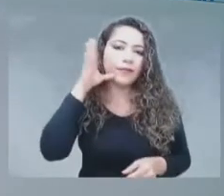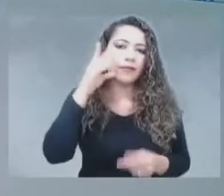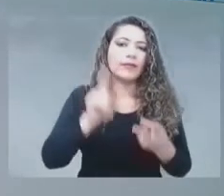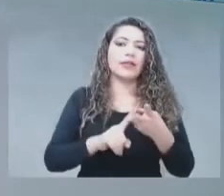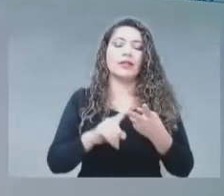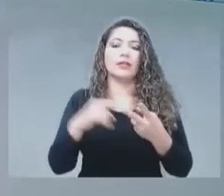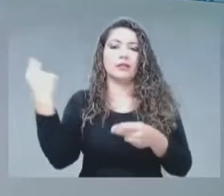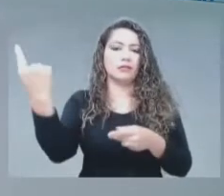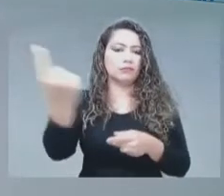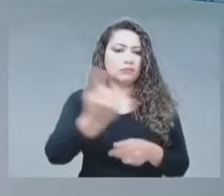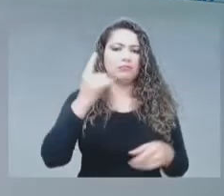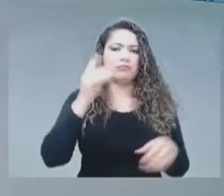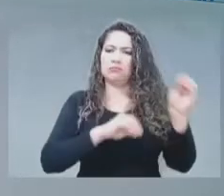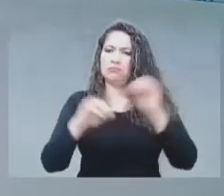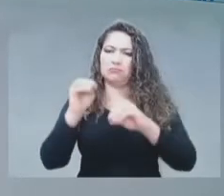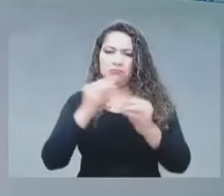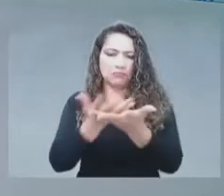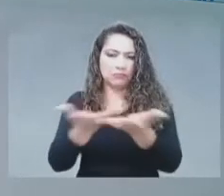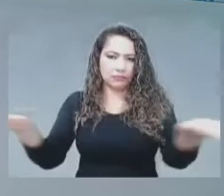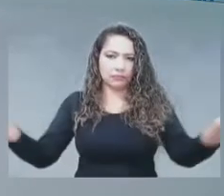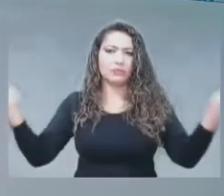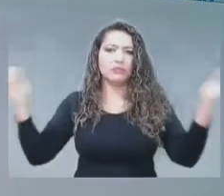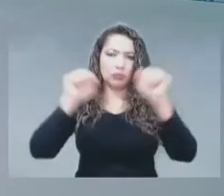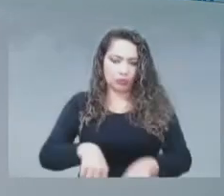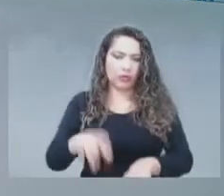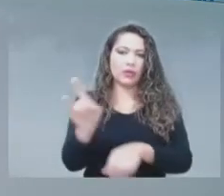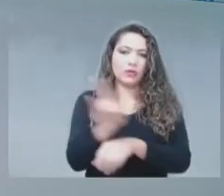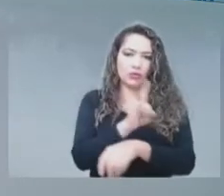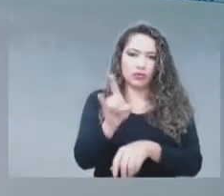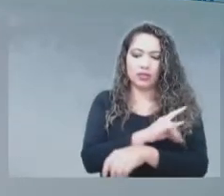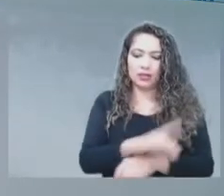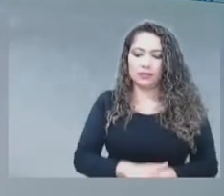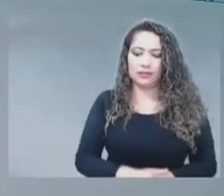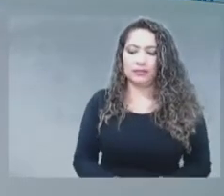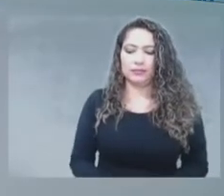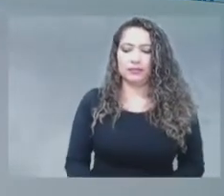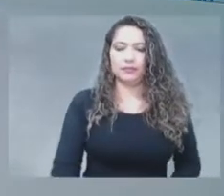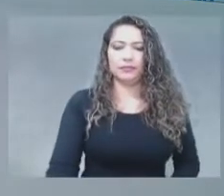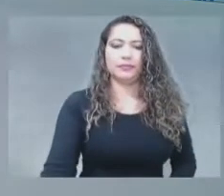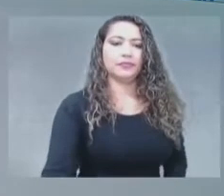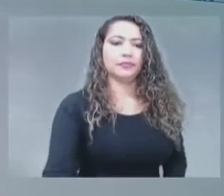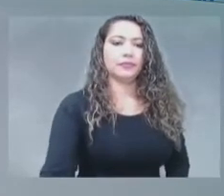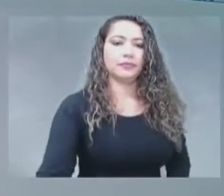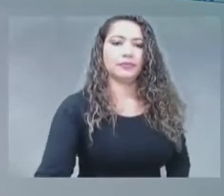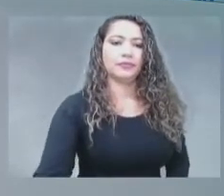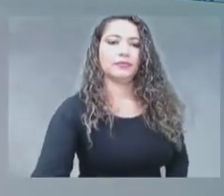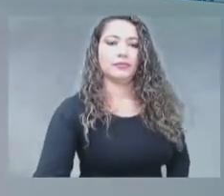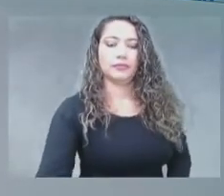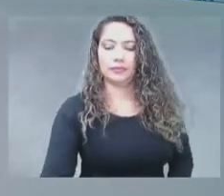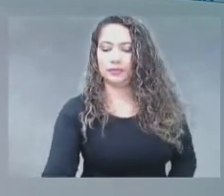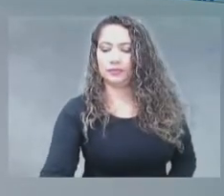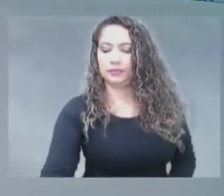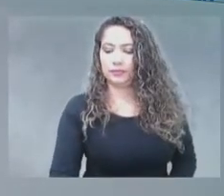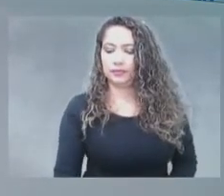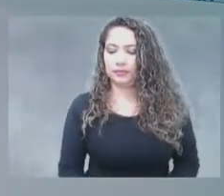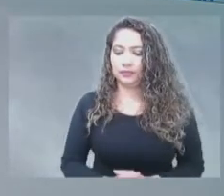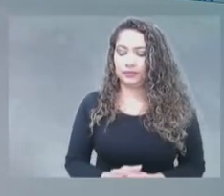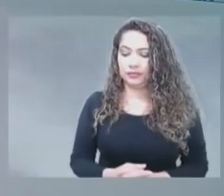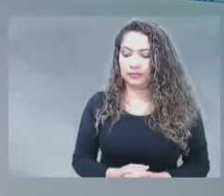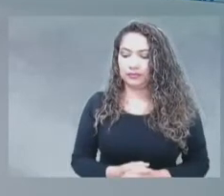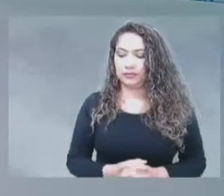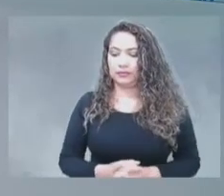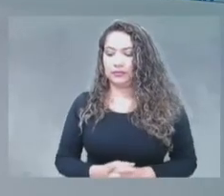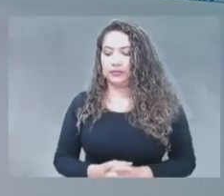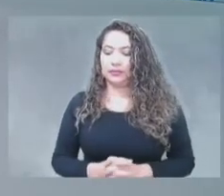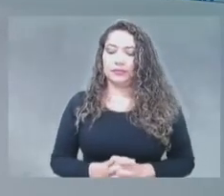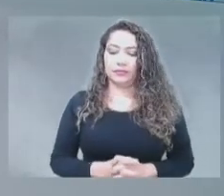Toda la reglamentación sobre este tema se encuentra en la resolución 105 de 2020. De esa manera, desde la ANE,